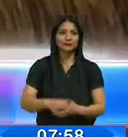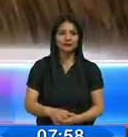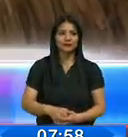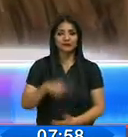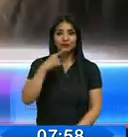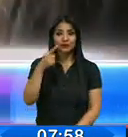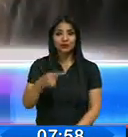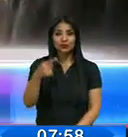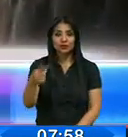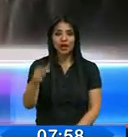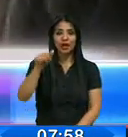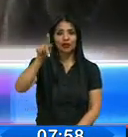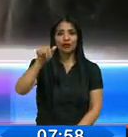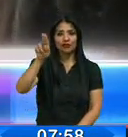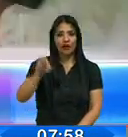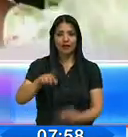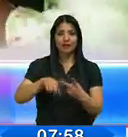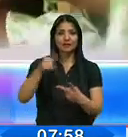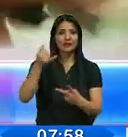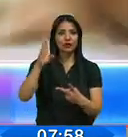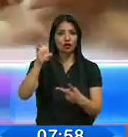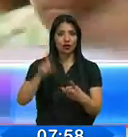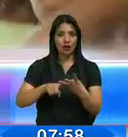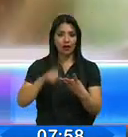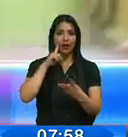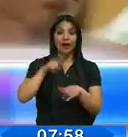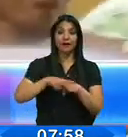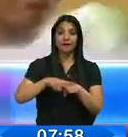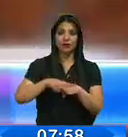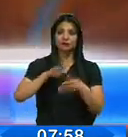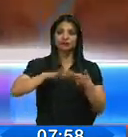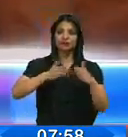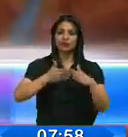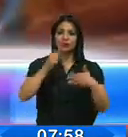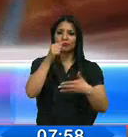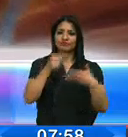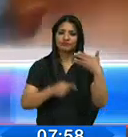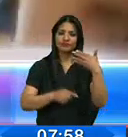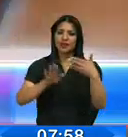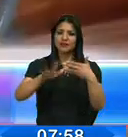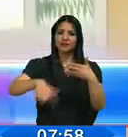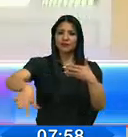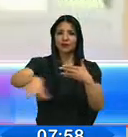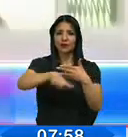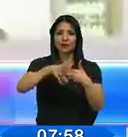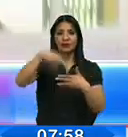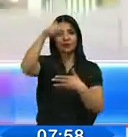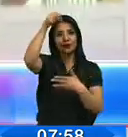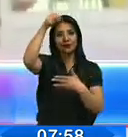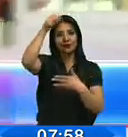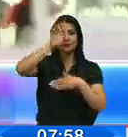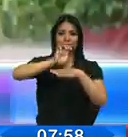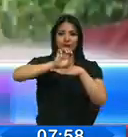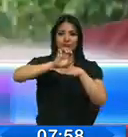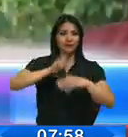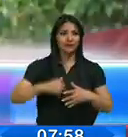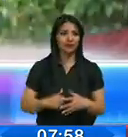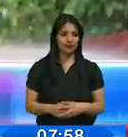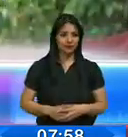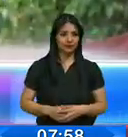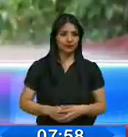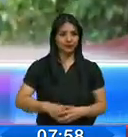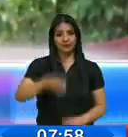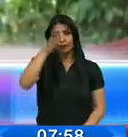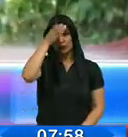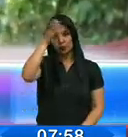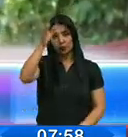Aicofán, Secoya, Siona y el pueblo afro son las nacionalidades que habitan en este lugar del norte del país. Todas las culturas